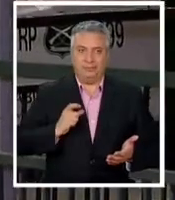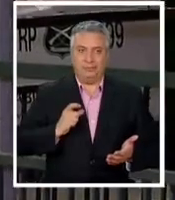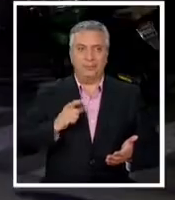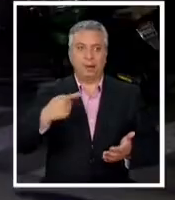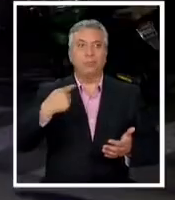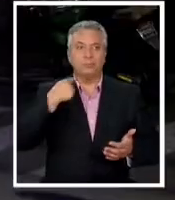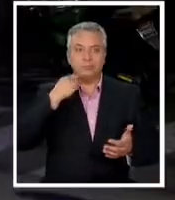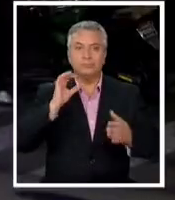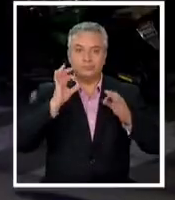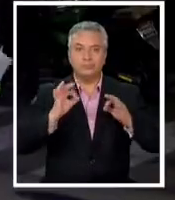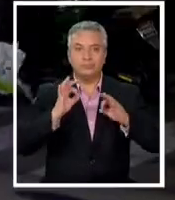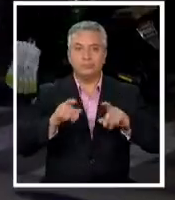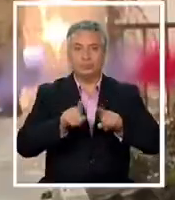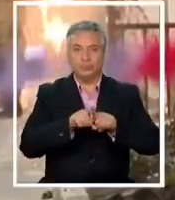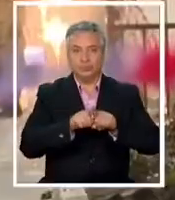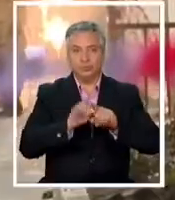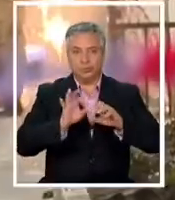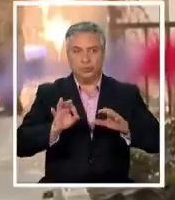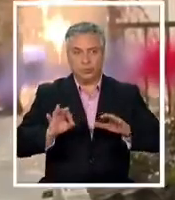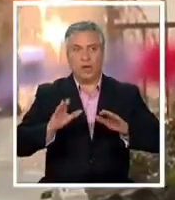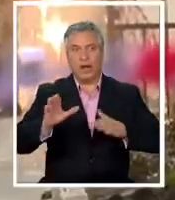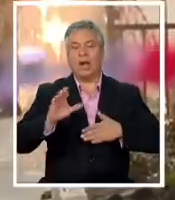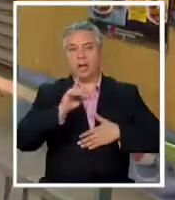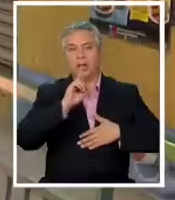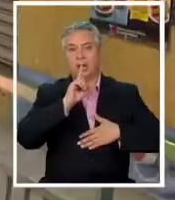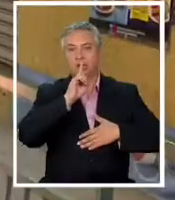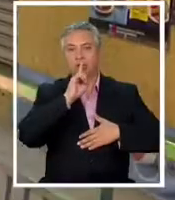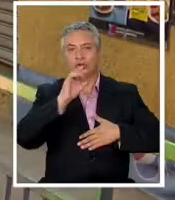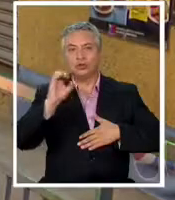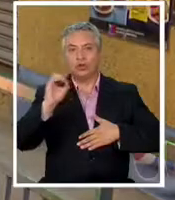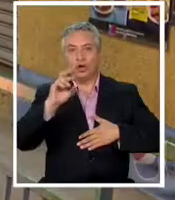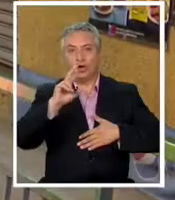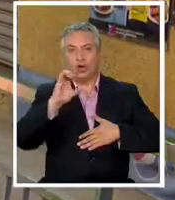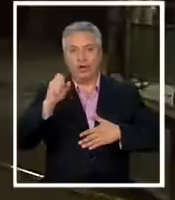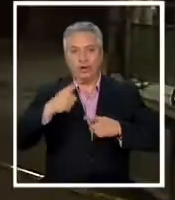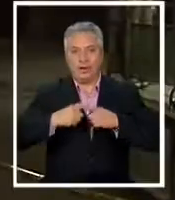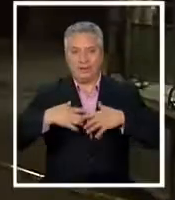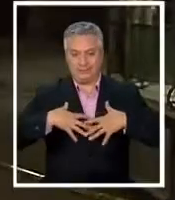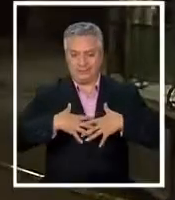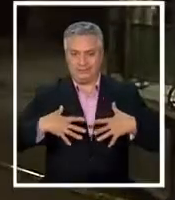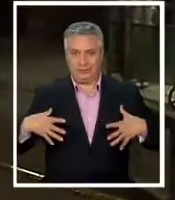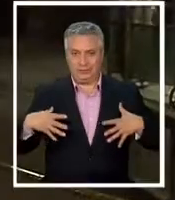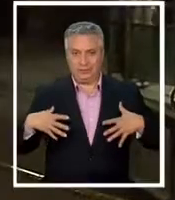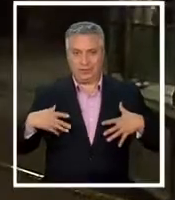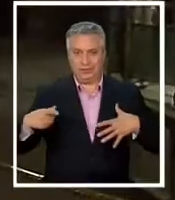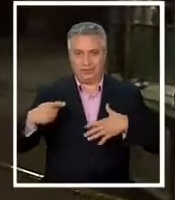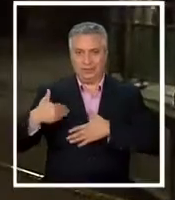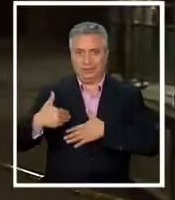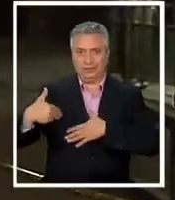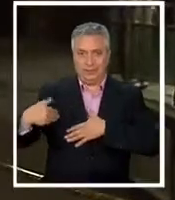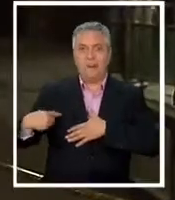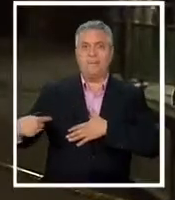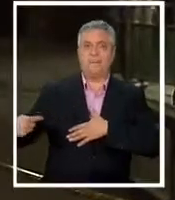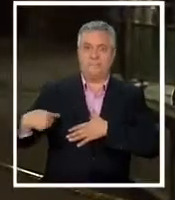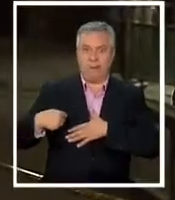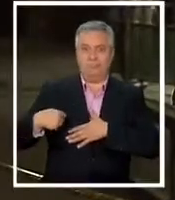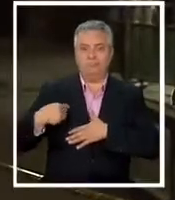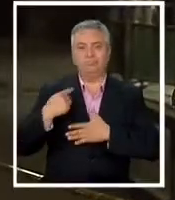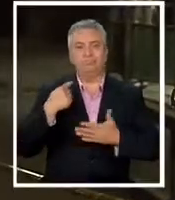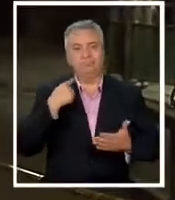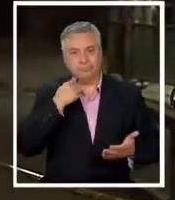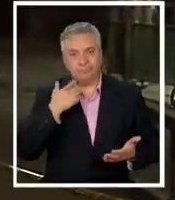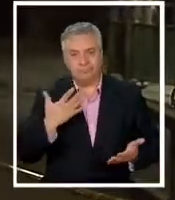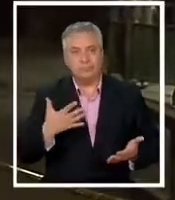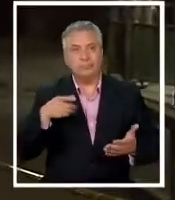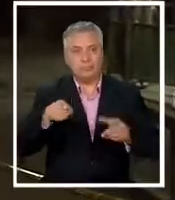balístico en la región anterior del tórax. En el sitio de suceso nos encontraron vainillas, por cuanto eso podría indicar que el arma utilizada correspondería